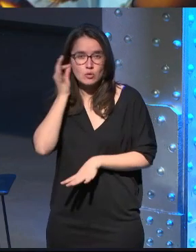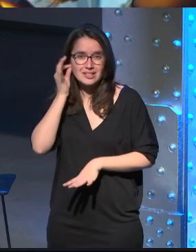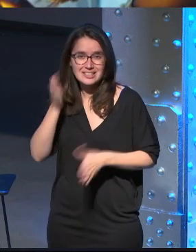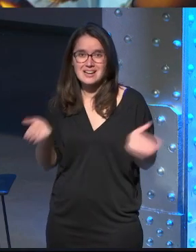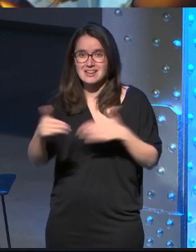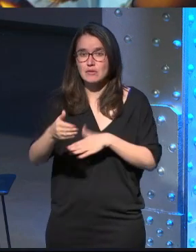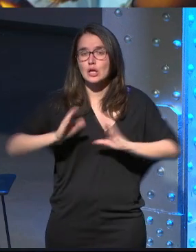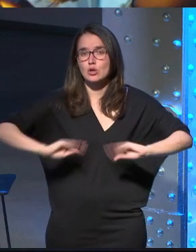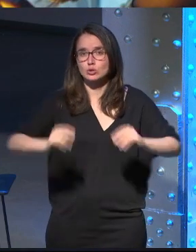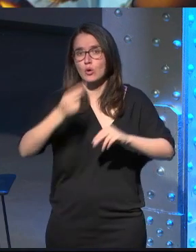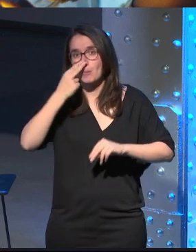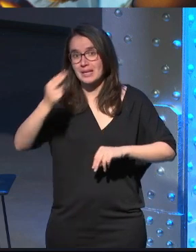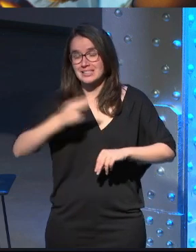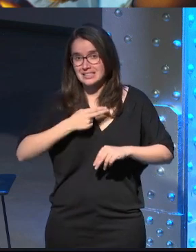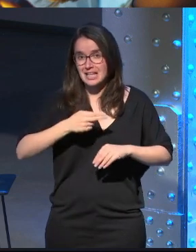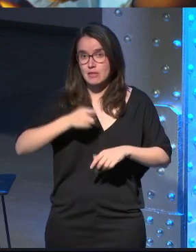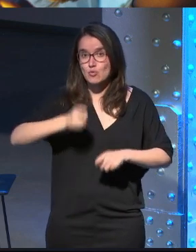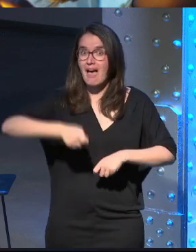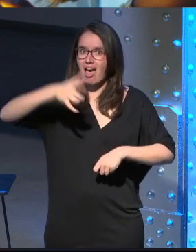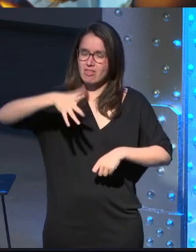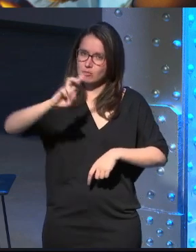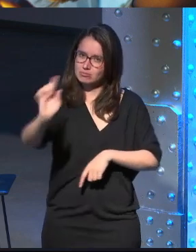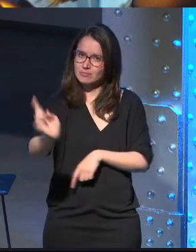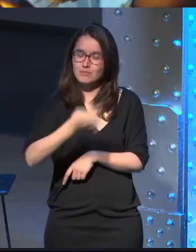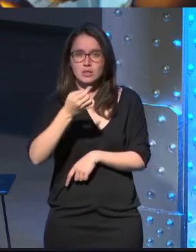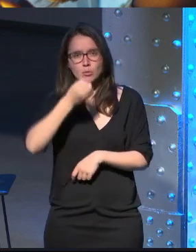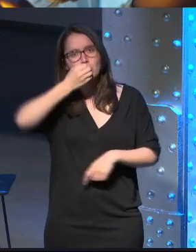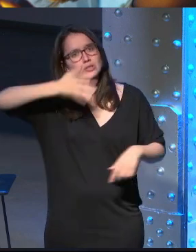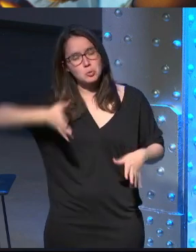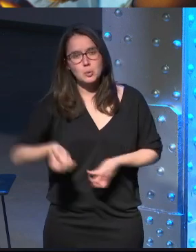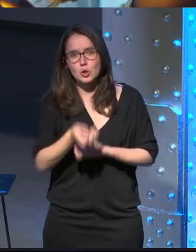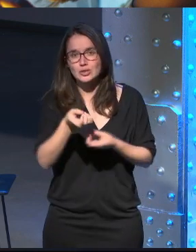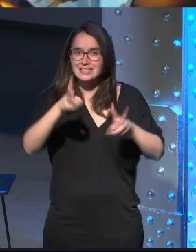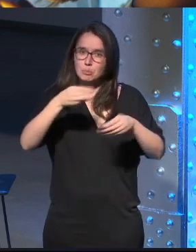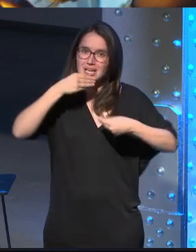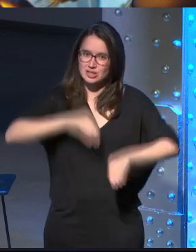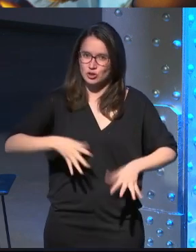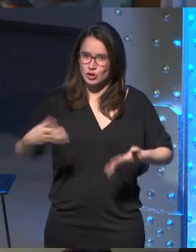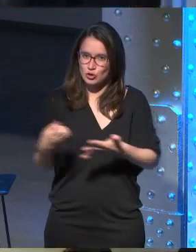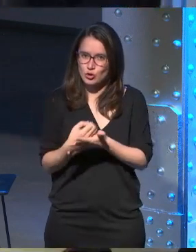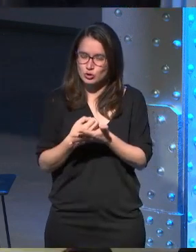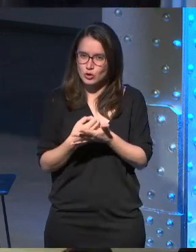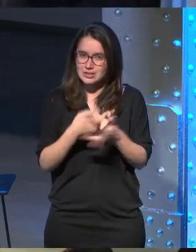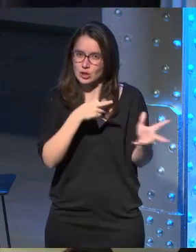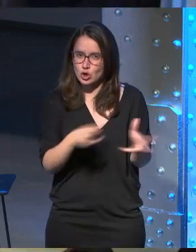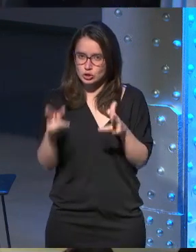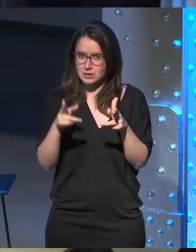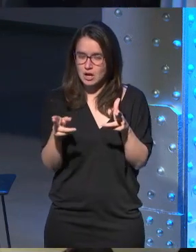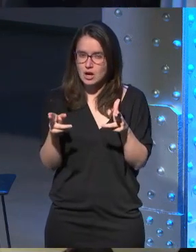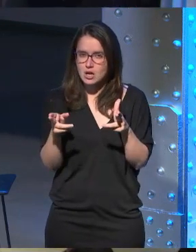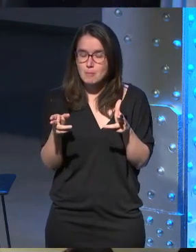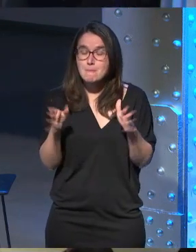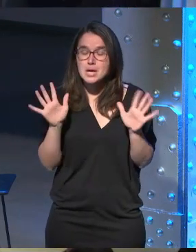habitación que recibe la visita de un hada y dijimos bueno está muy bien contar la parte historia con este cortometraje VR